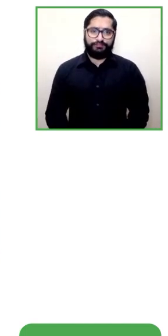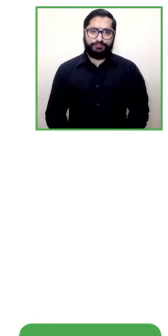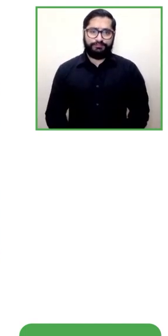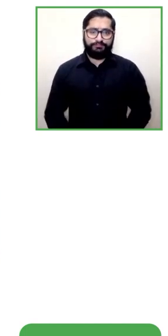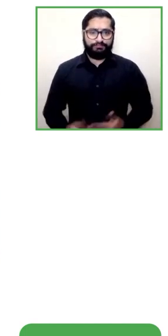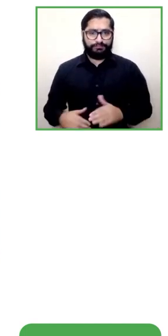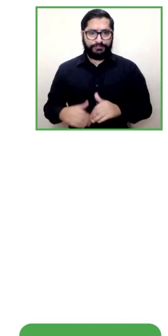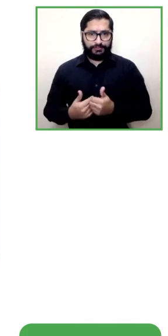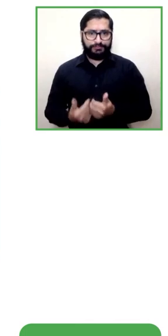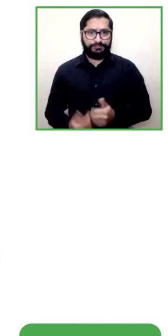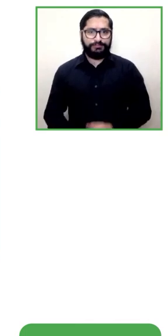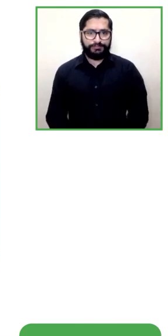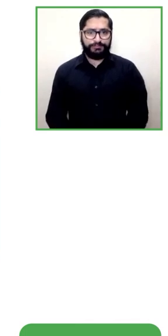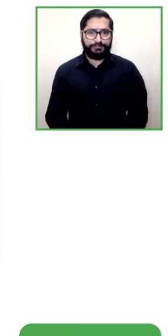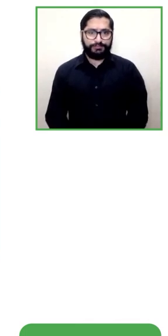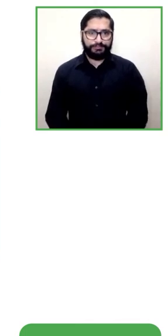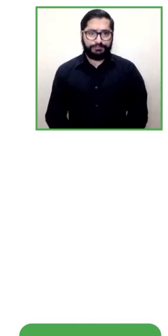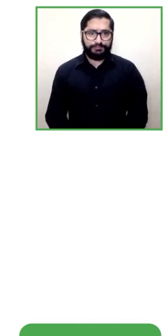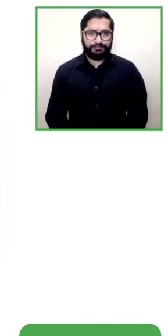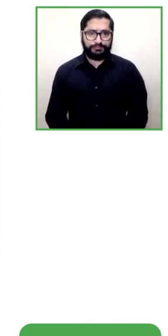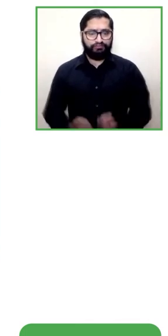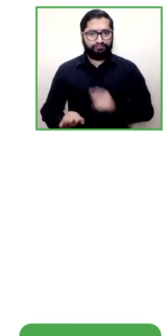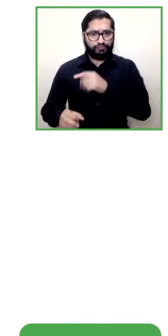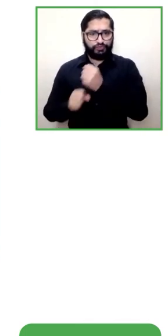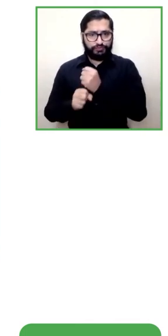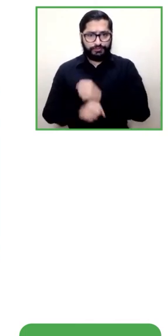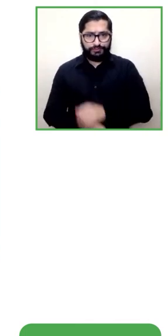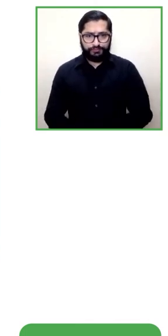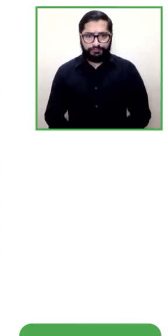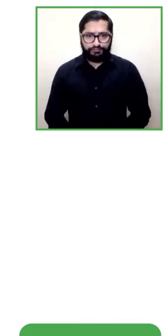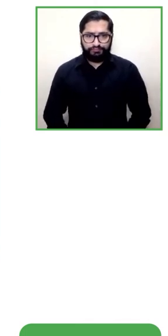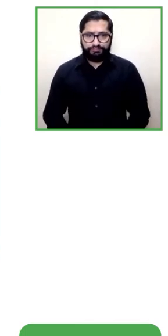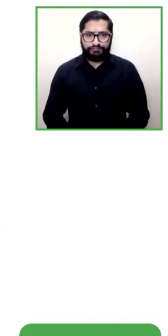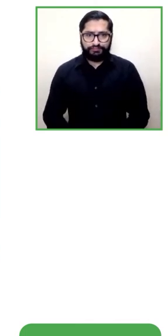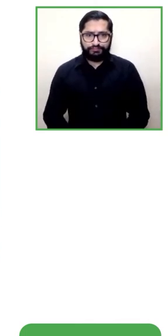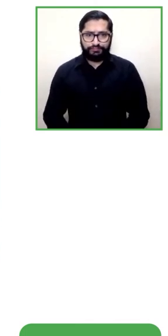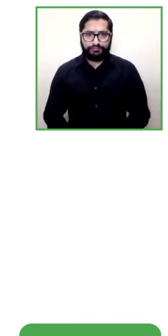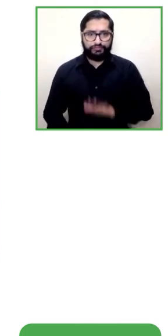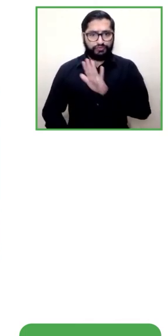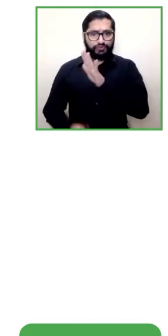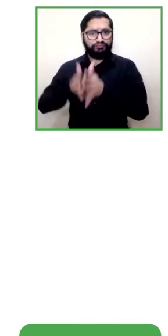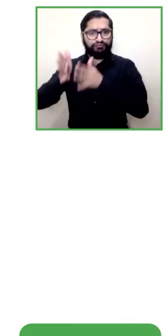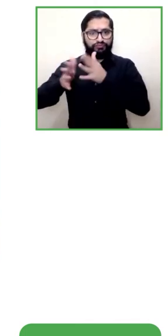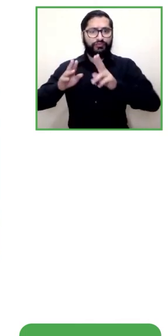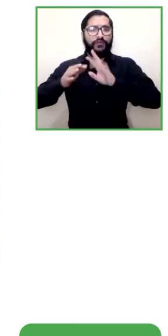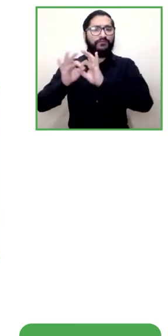bueno primero un saludo para todos y muy agradecido de estar en este espacio